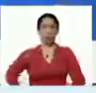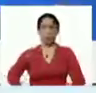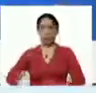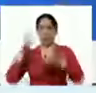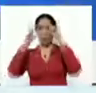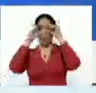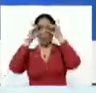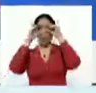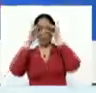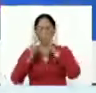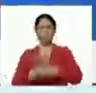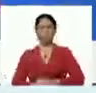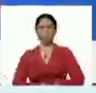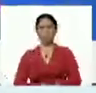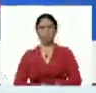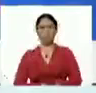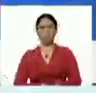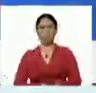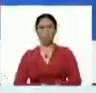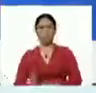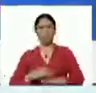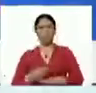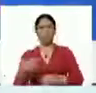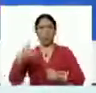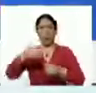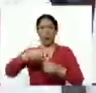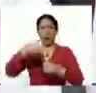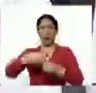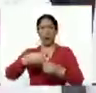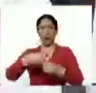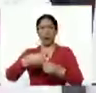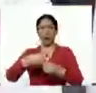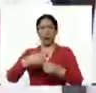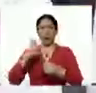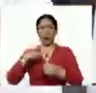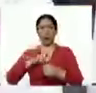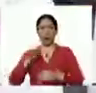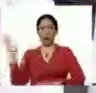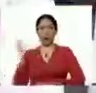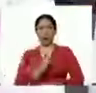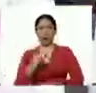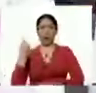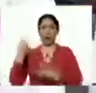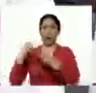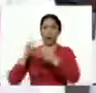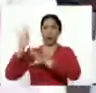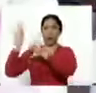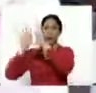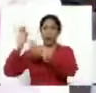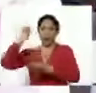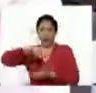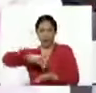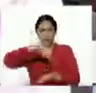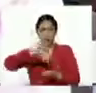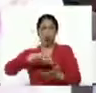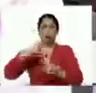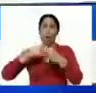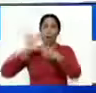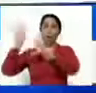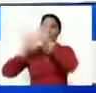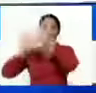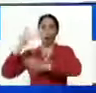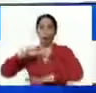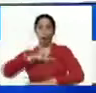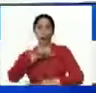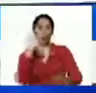porque la gasolina que hemos traído del exterior, Irán y de otros países, la